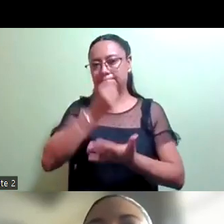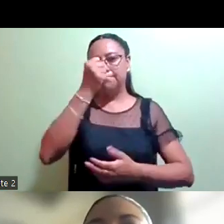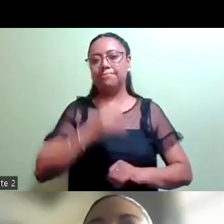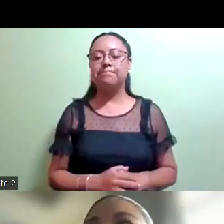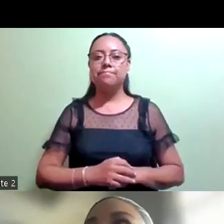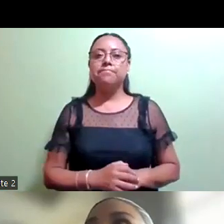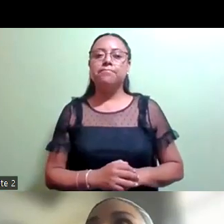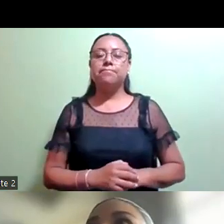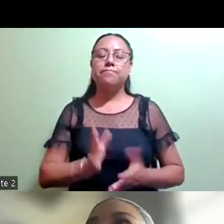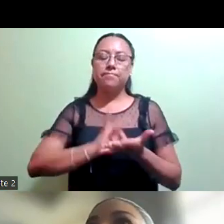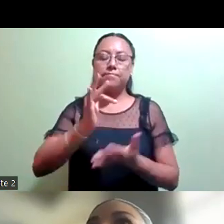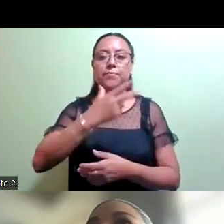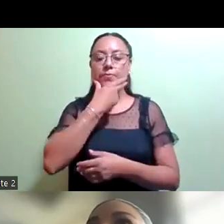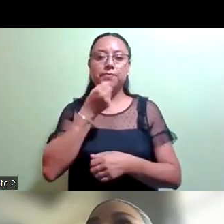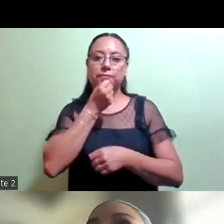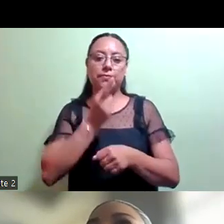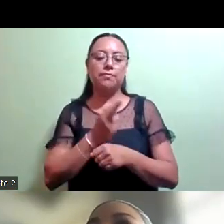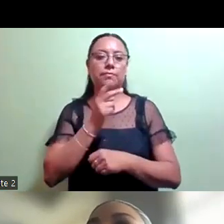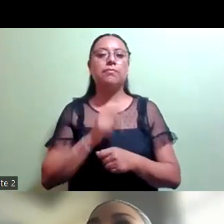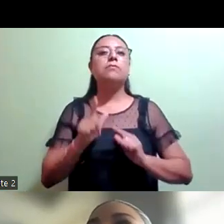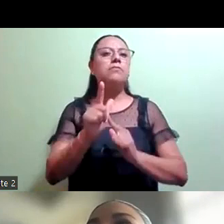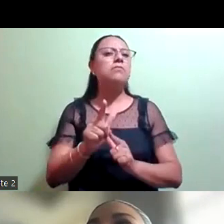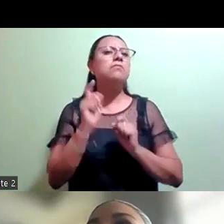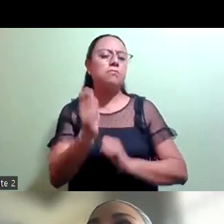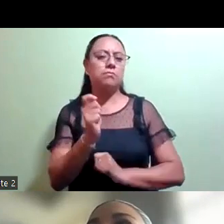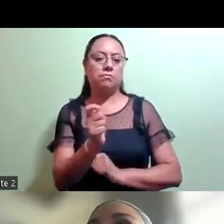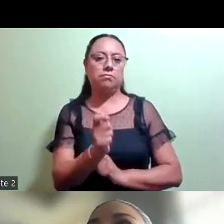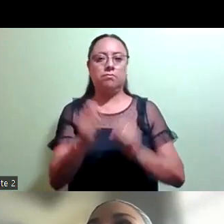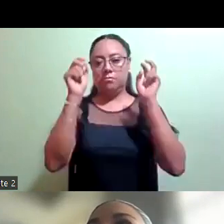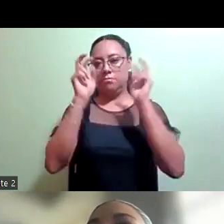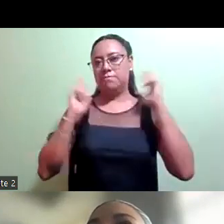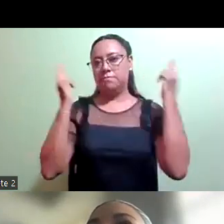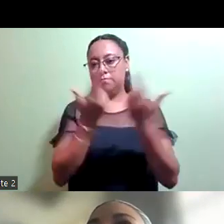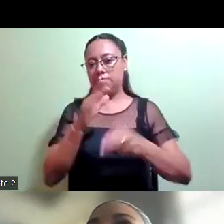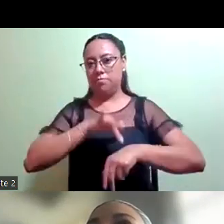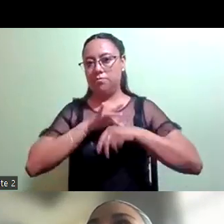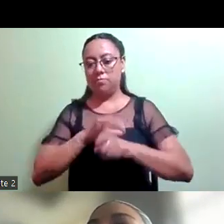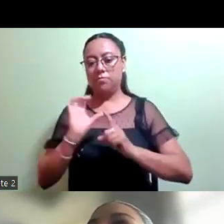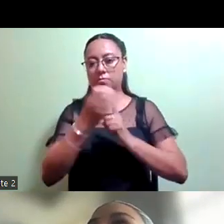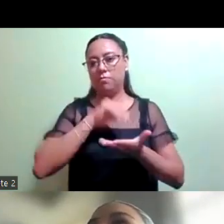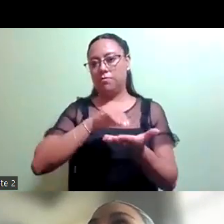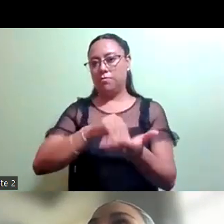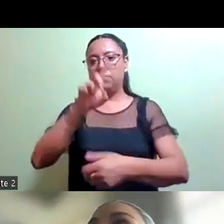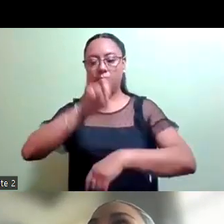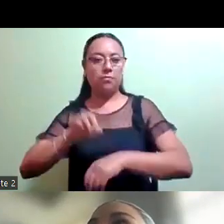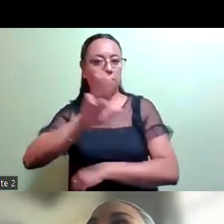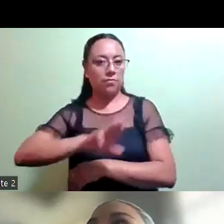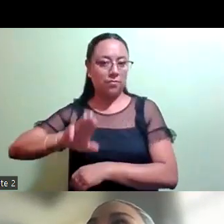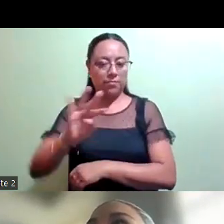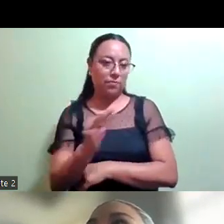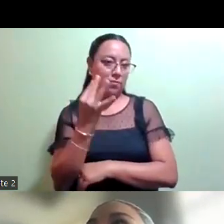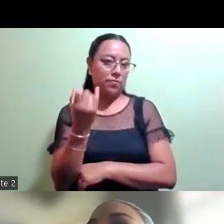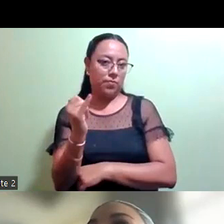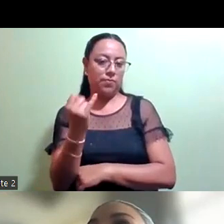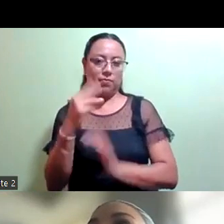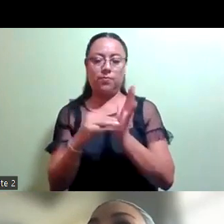Gracias, secretario. siguiente punto es el relativo a la sesión presencial de la comisión permanente el día miércoles catorce de junio del